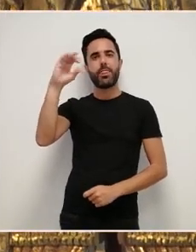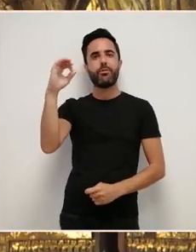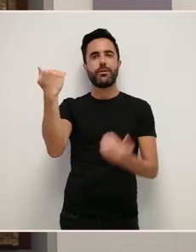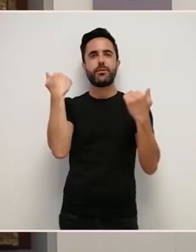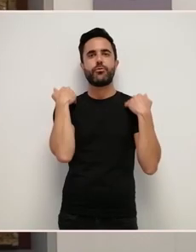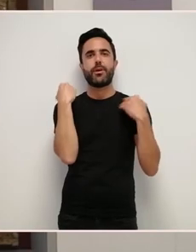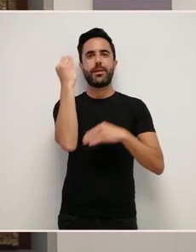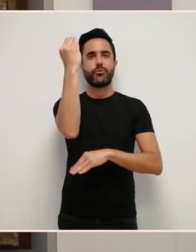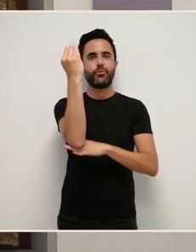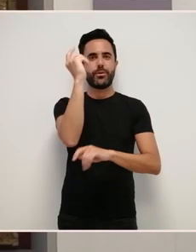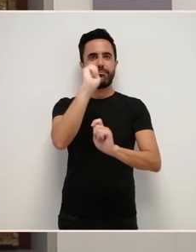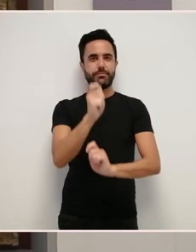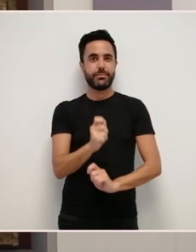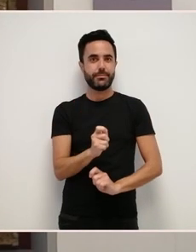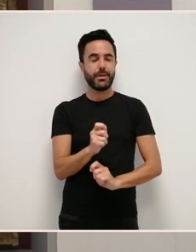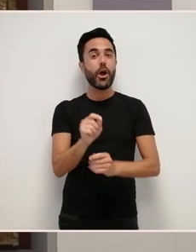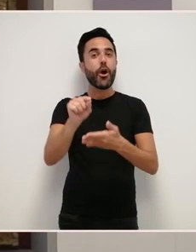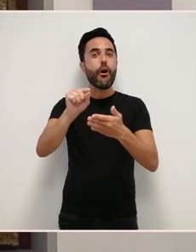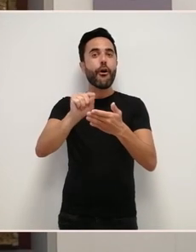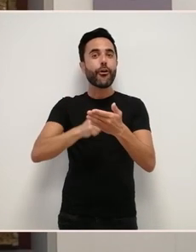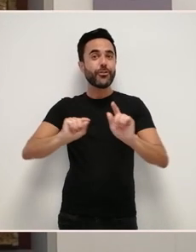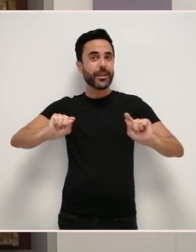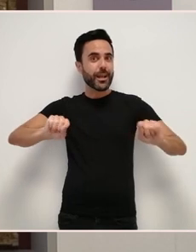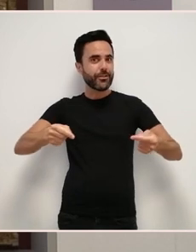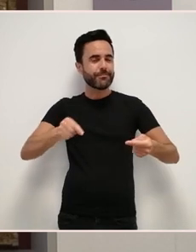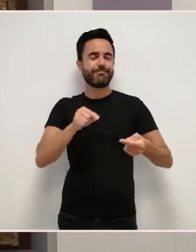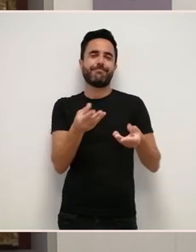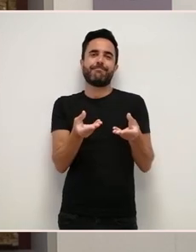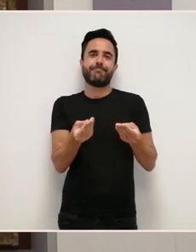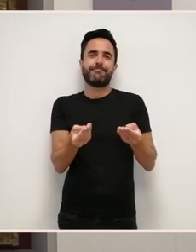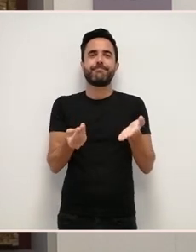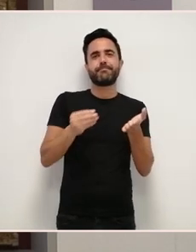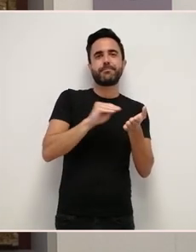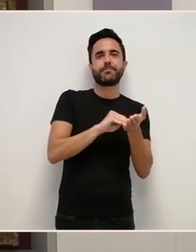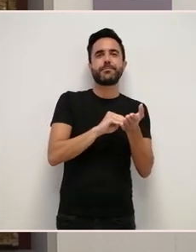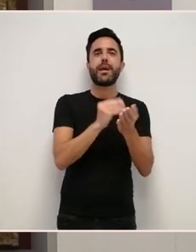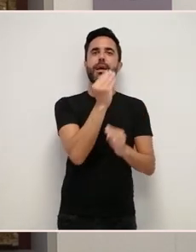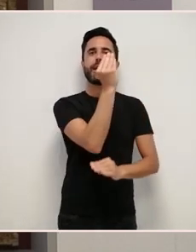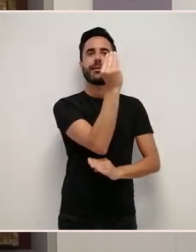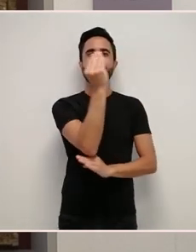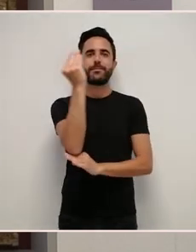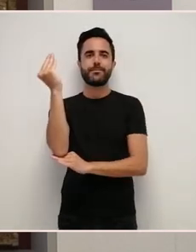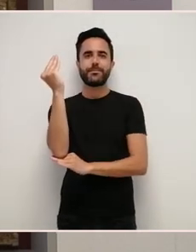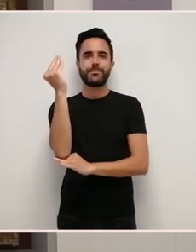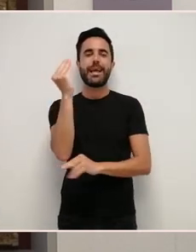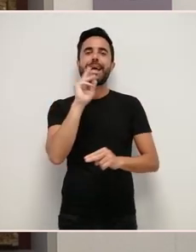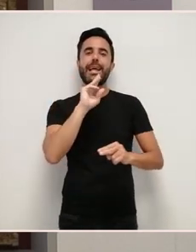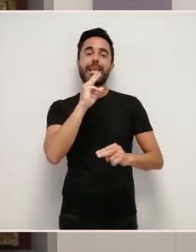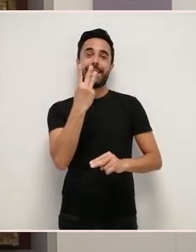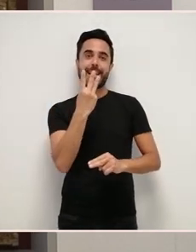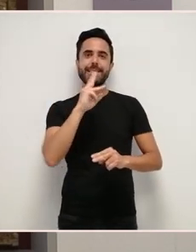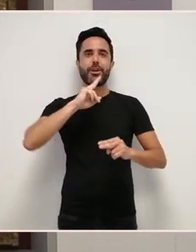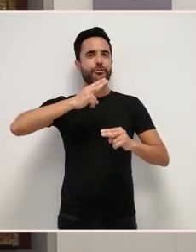apórtase nos o nome de tres das esculturas que se situaron